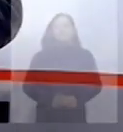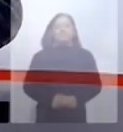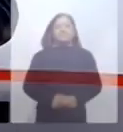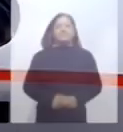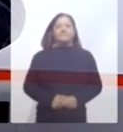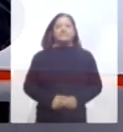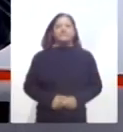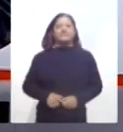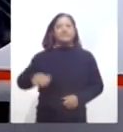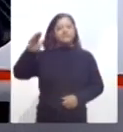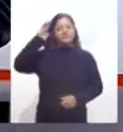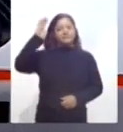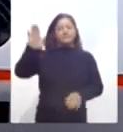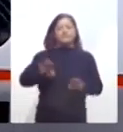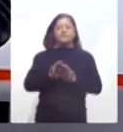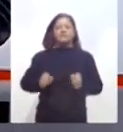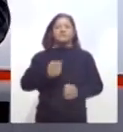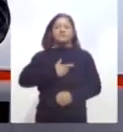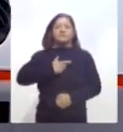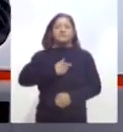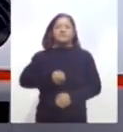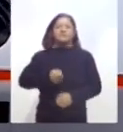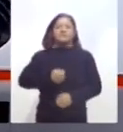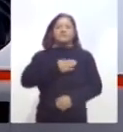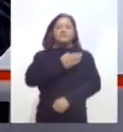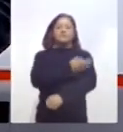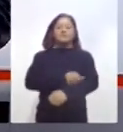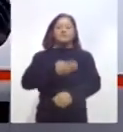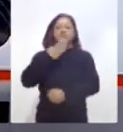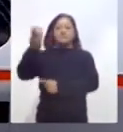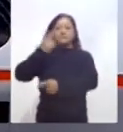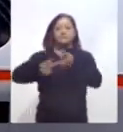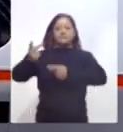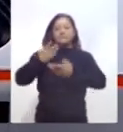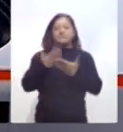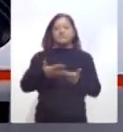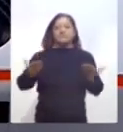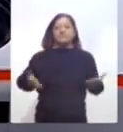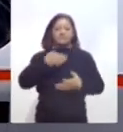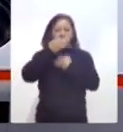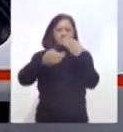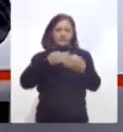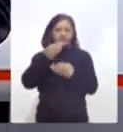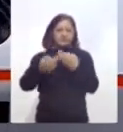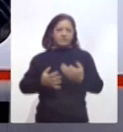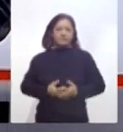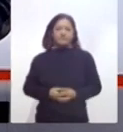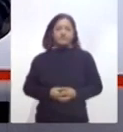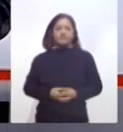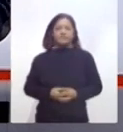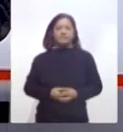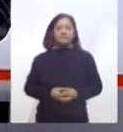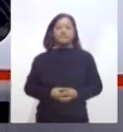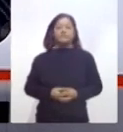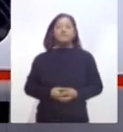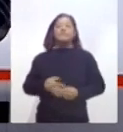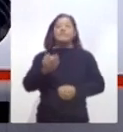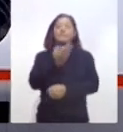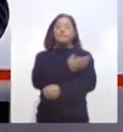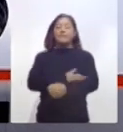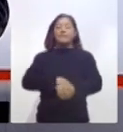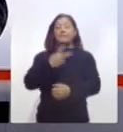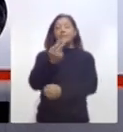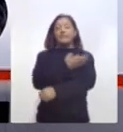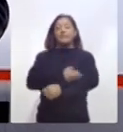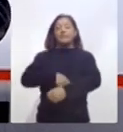¿Qué tal? ¿Cómo está? Qué gusto saludarle. Muy buenas tardes. Bienvenidos a esta, la segunda emisión de Ahora Noticias. Son las dos de la tarde con